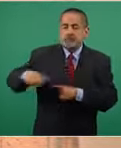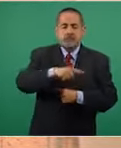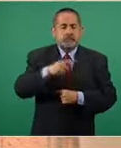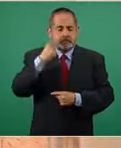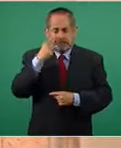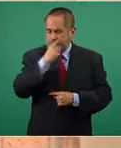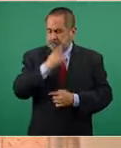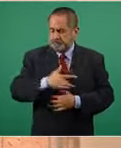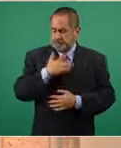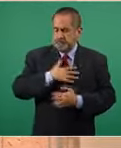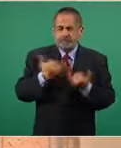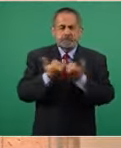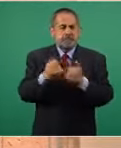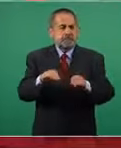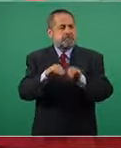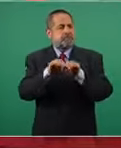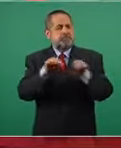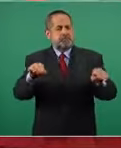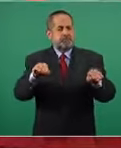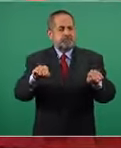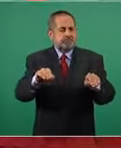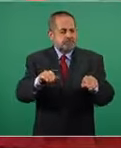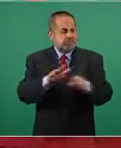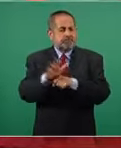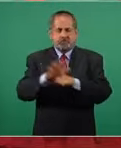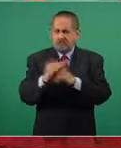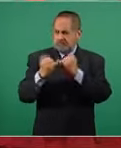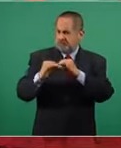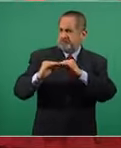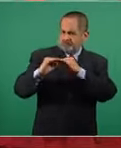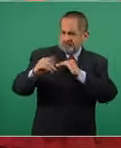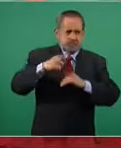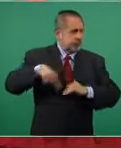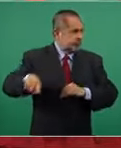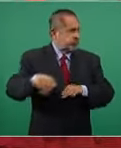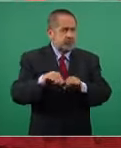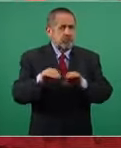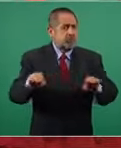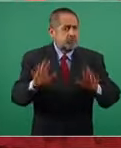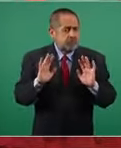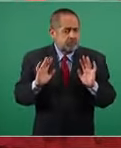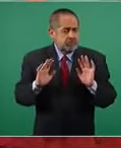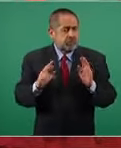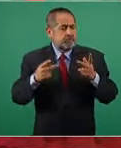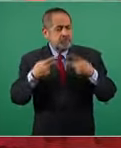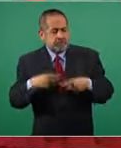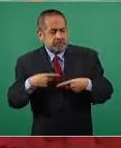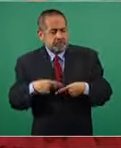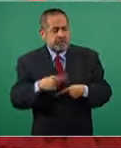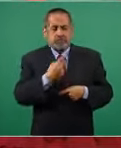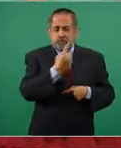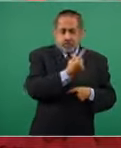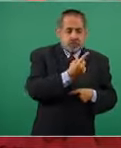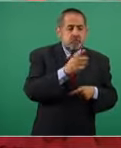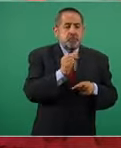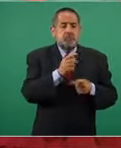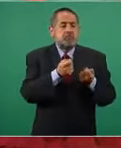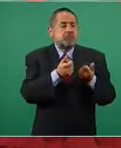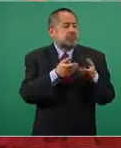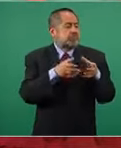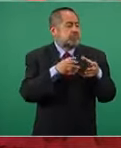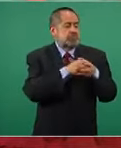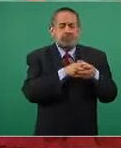equilibrios necesarios para evitar que una persona o una minoría se adueñe del poder